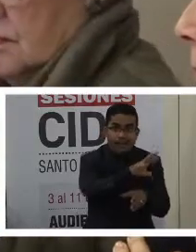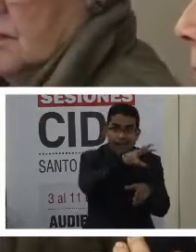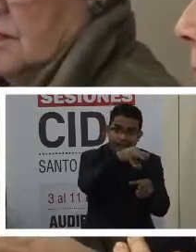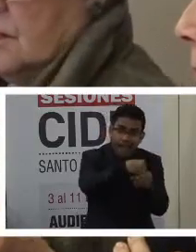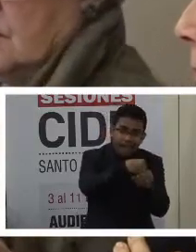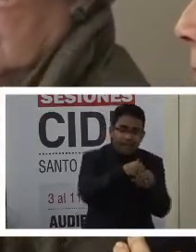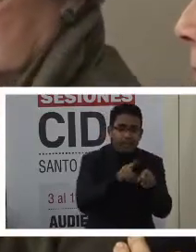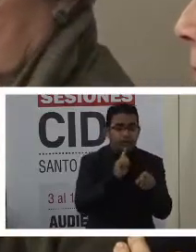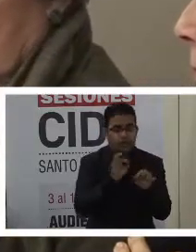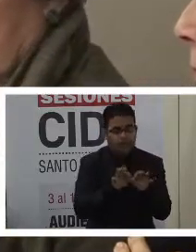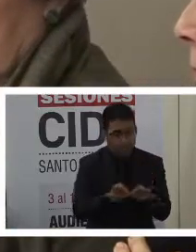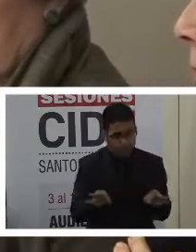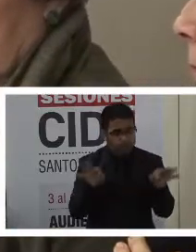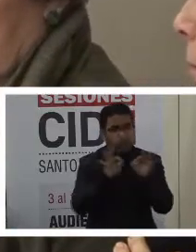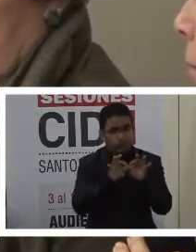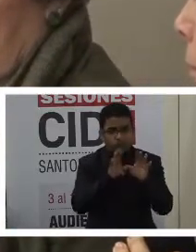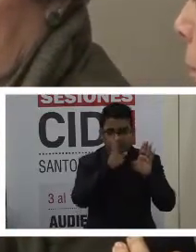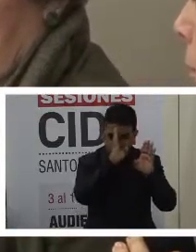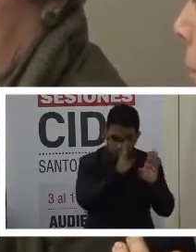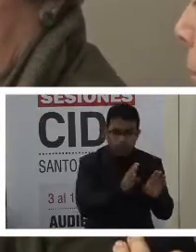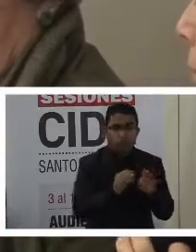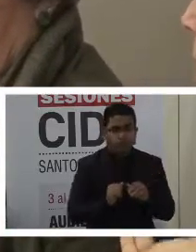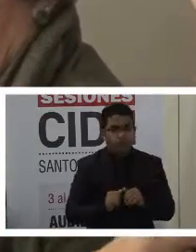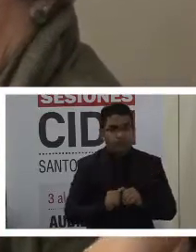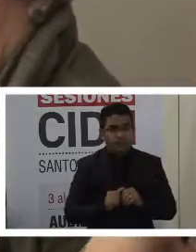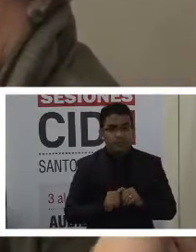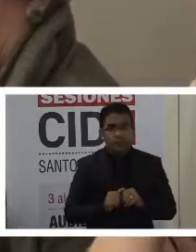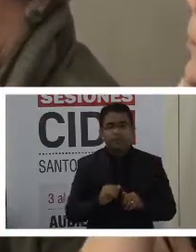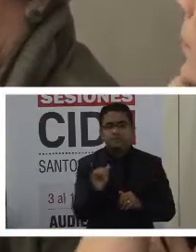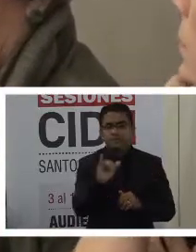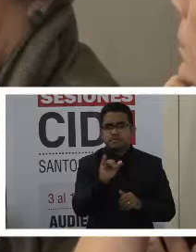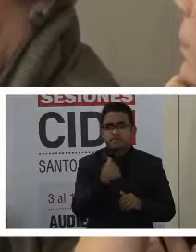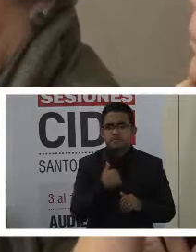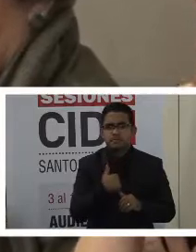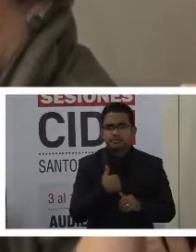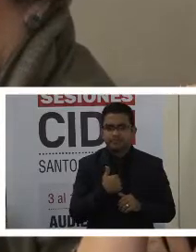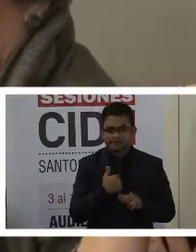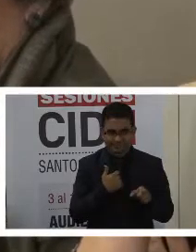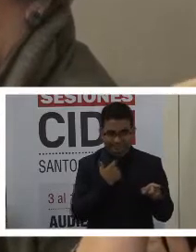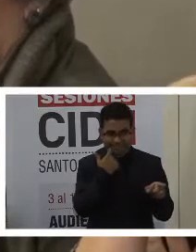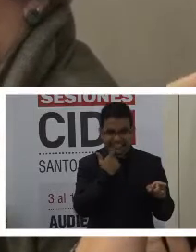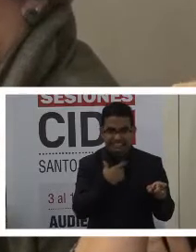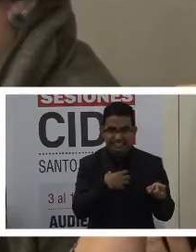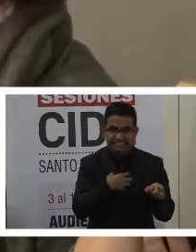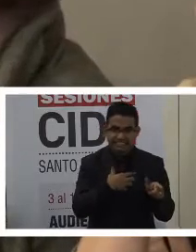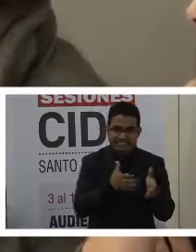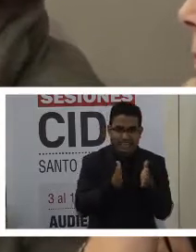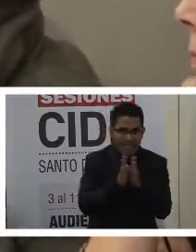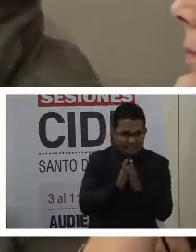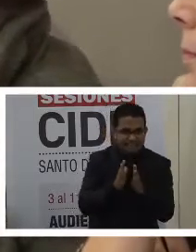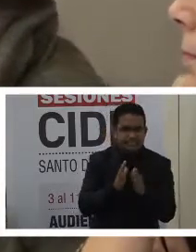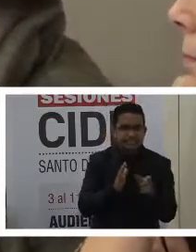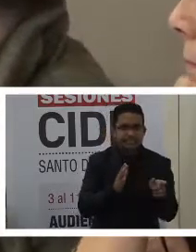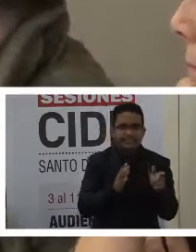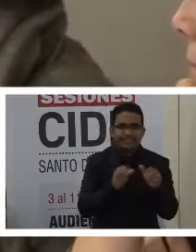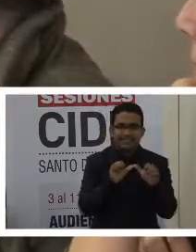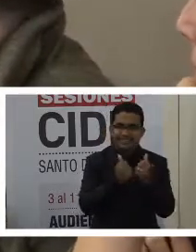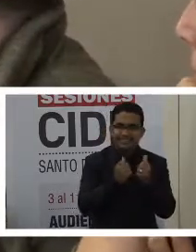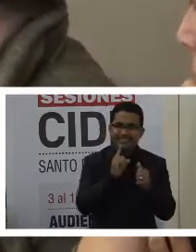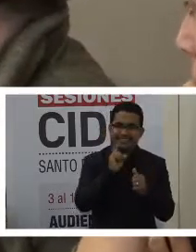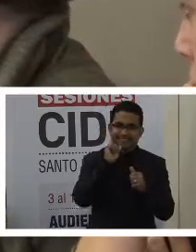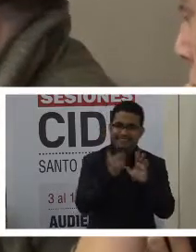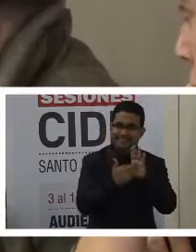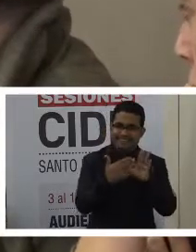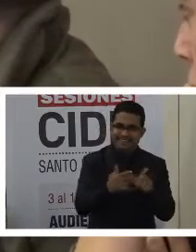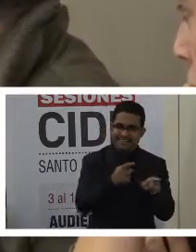sentido, yo quisiera también tomar ese llamado que nos hacía el colega de la Asociación de Sordos de